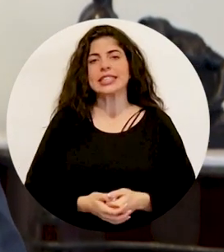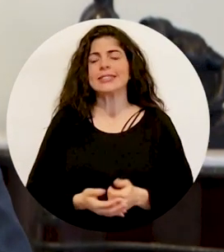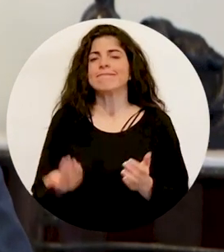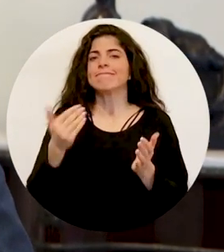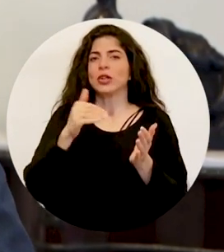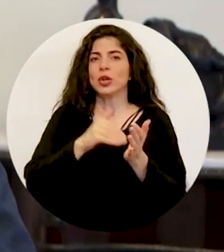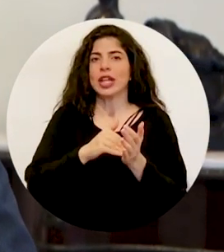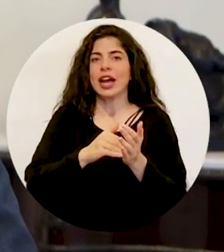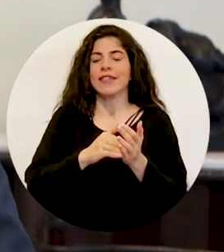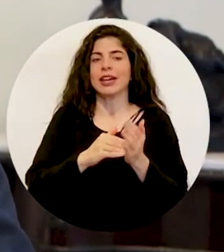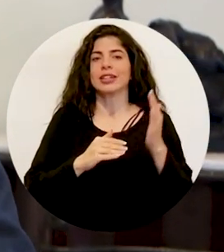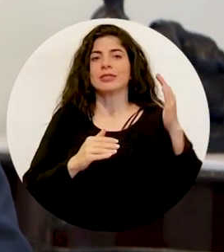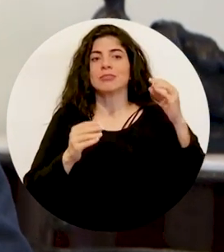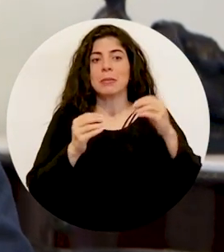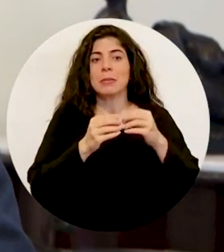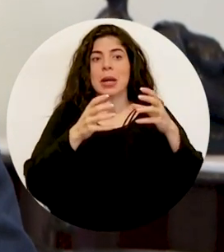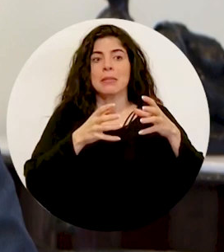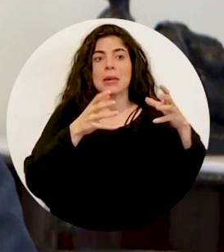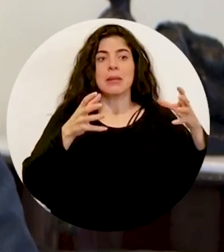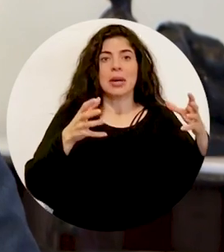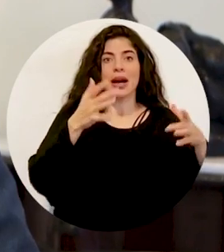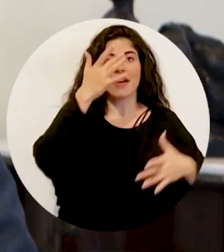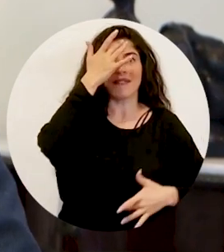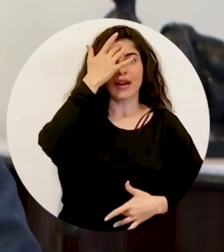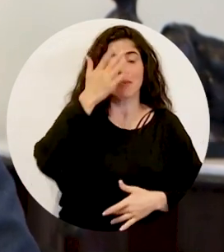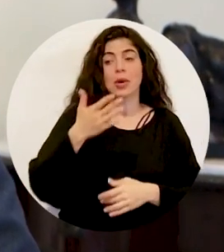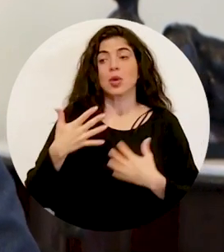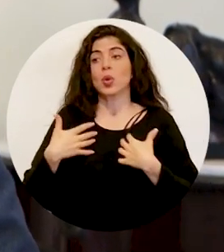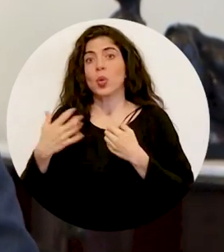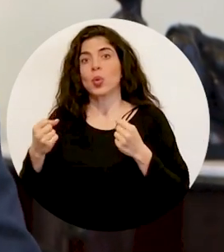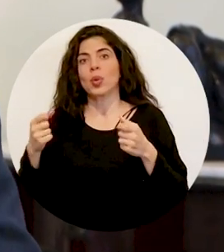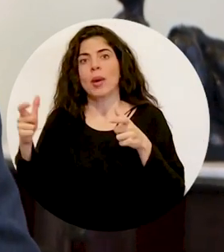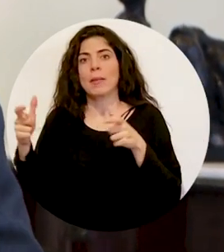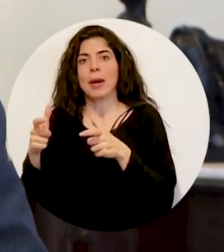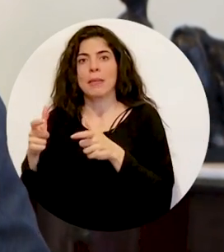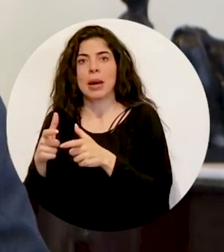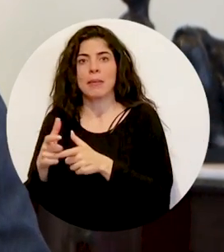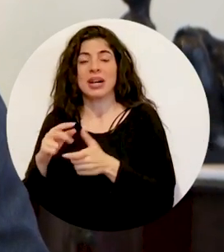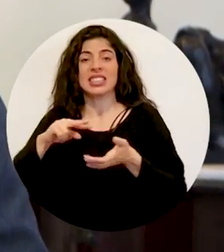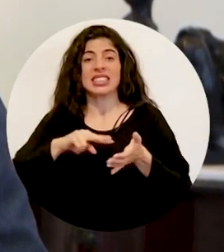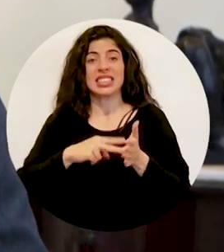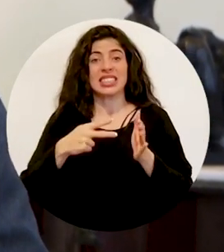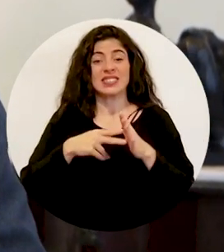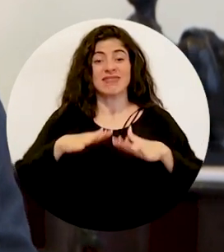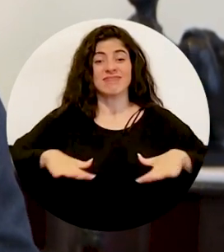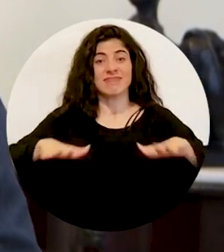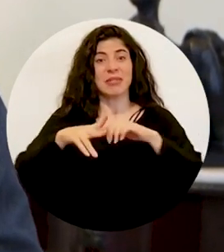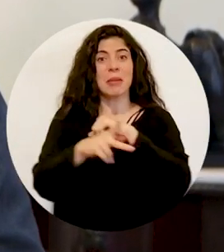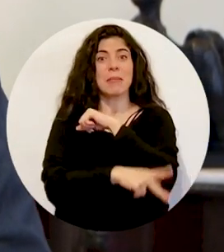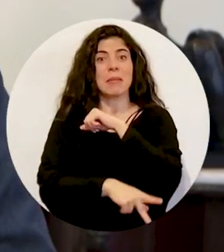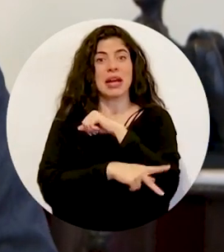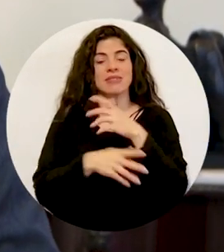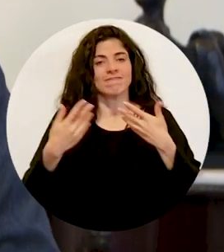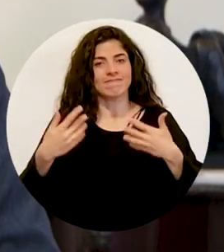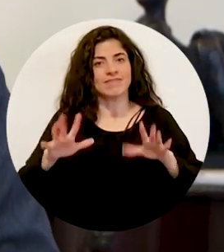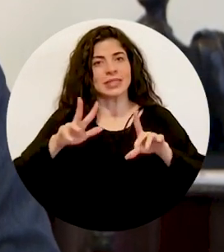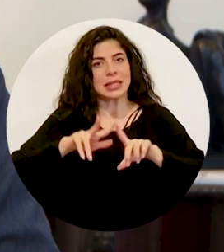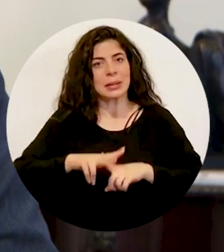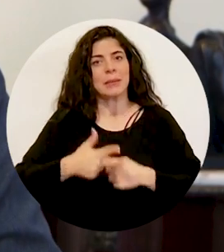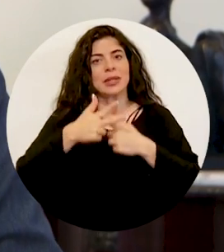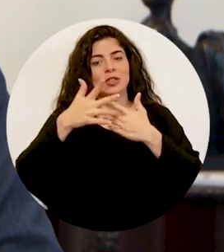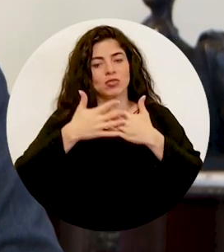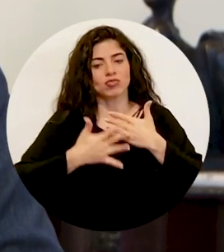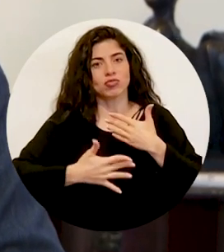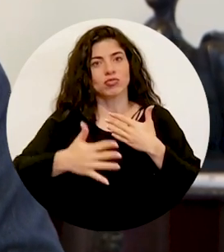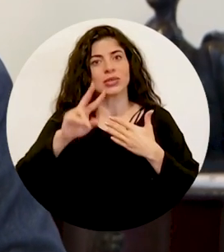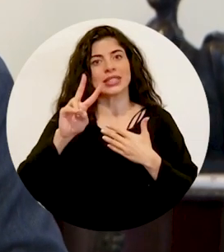Nuevamente comenzamos a tener más personas enfermas que recuperadas, lo que significa que nuestro país comenzó a atravesar